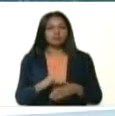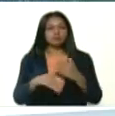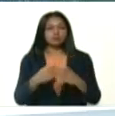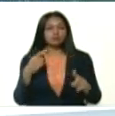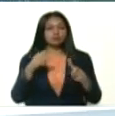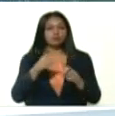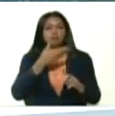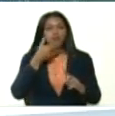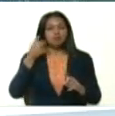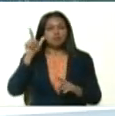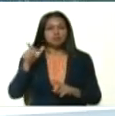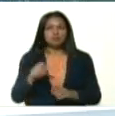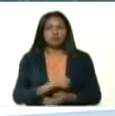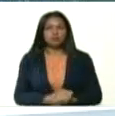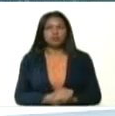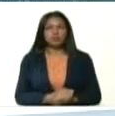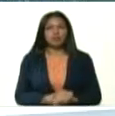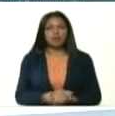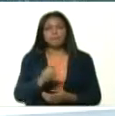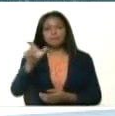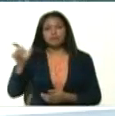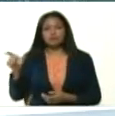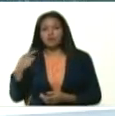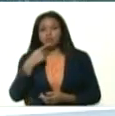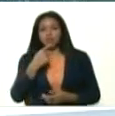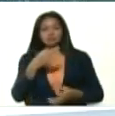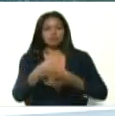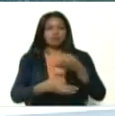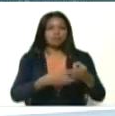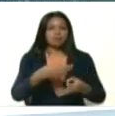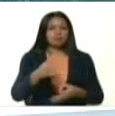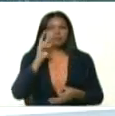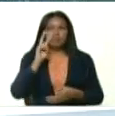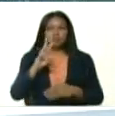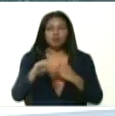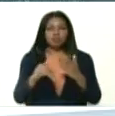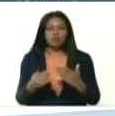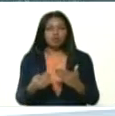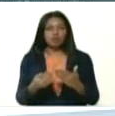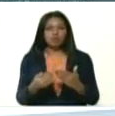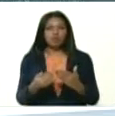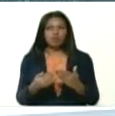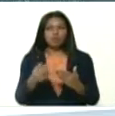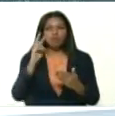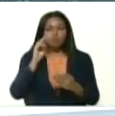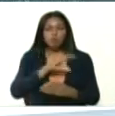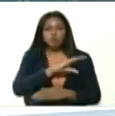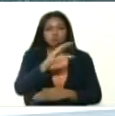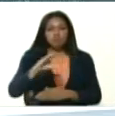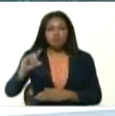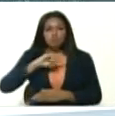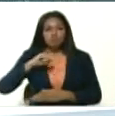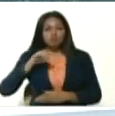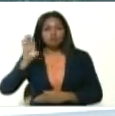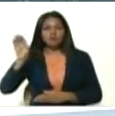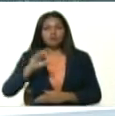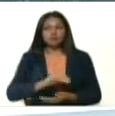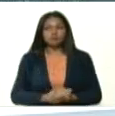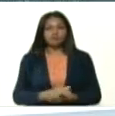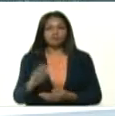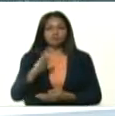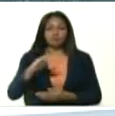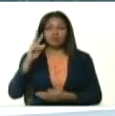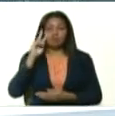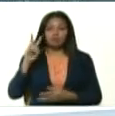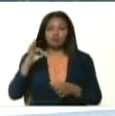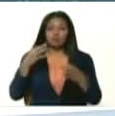hacernos mejor. La naturaleza nos está hablando hemos visto lo que pasa en las costas de nuestro país donde vemos